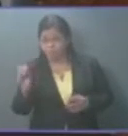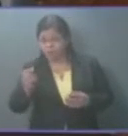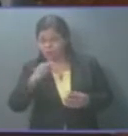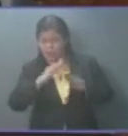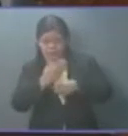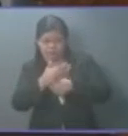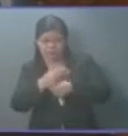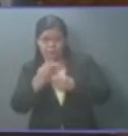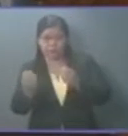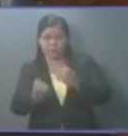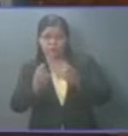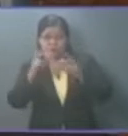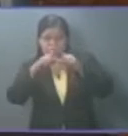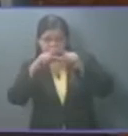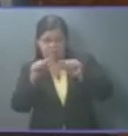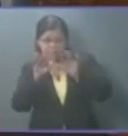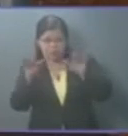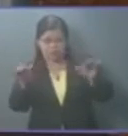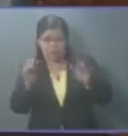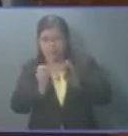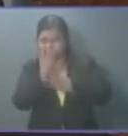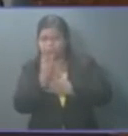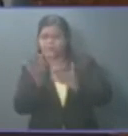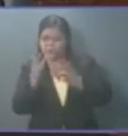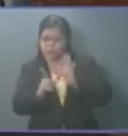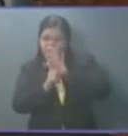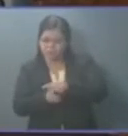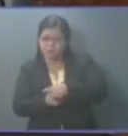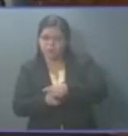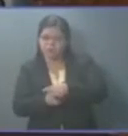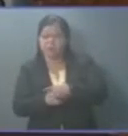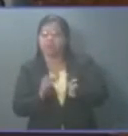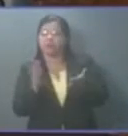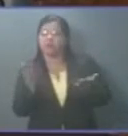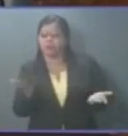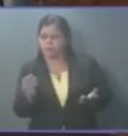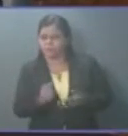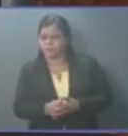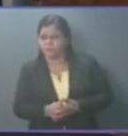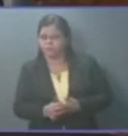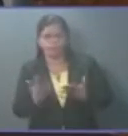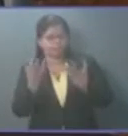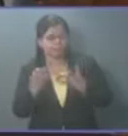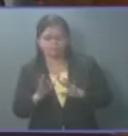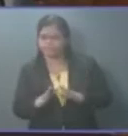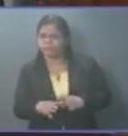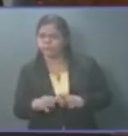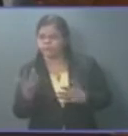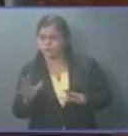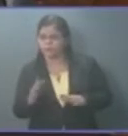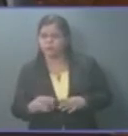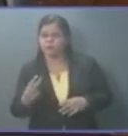ha montado toda esta presión para que no, según ellos, no se les